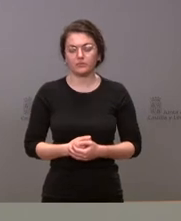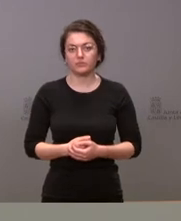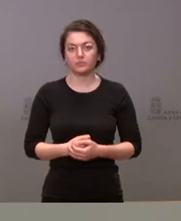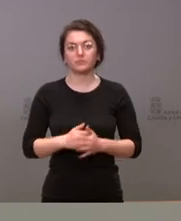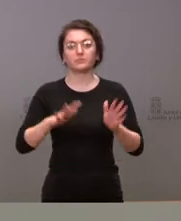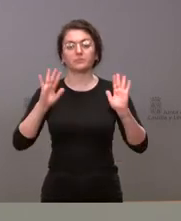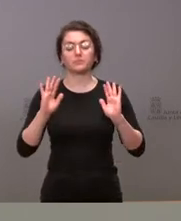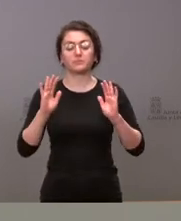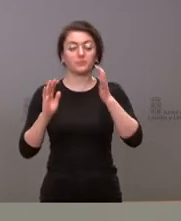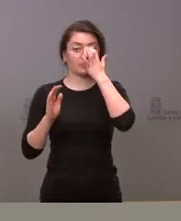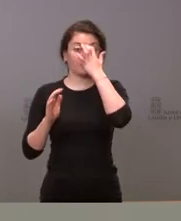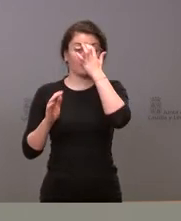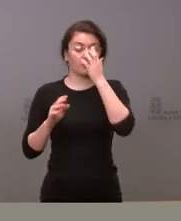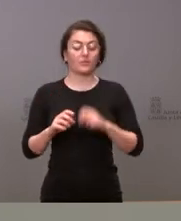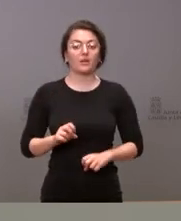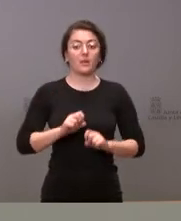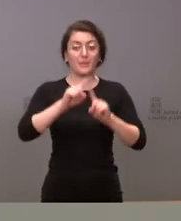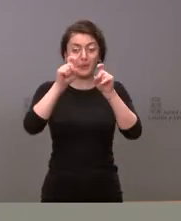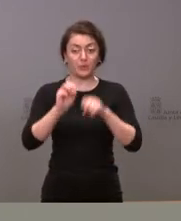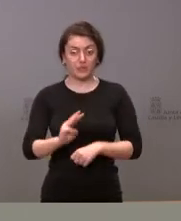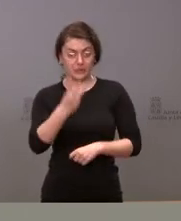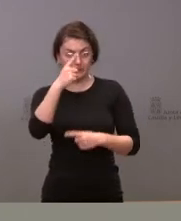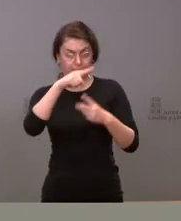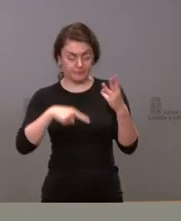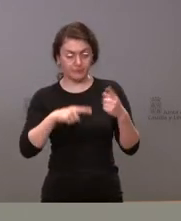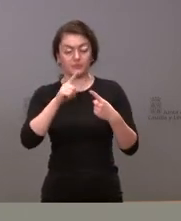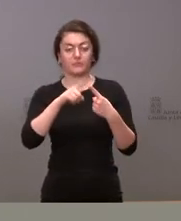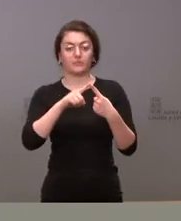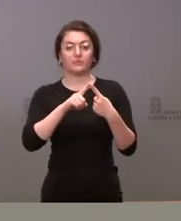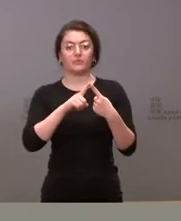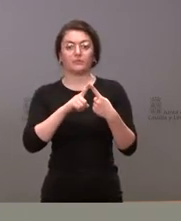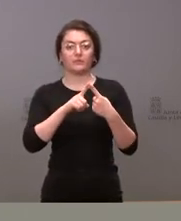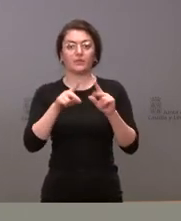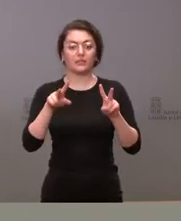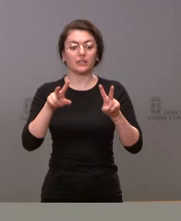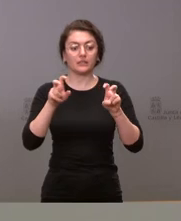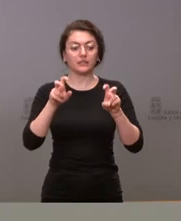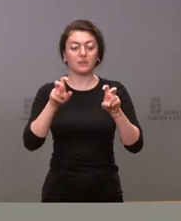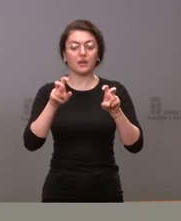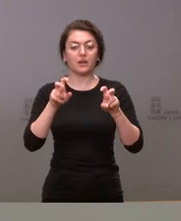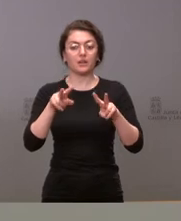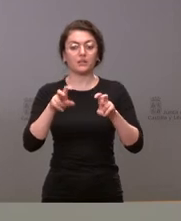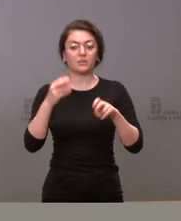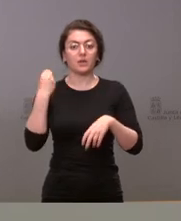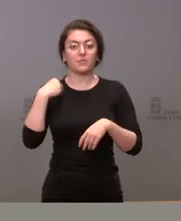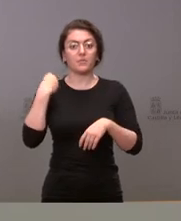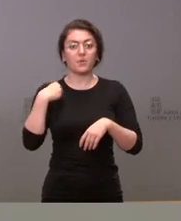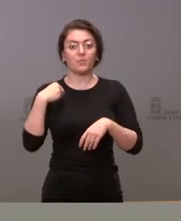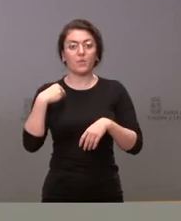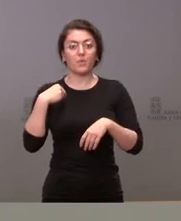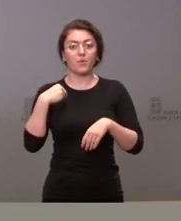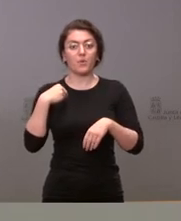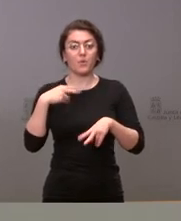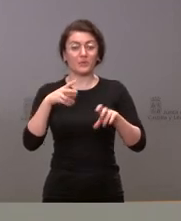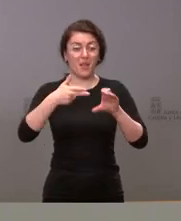bueno plantea usted tres cuestiones procuraré dar respuesta a todas ellas en primer lugar el que tiene que ver con el tema del funcionamiento de las estaciones de servicio